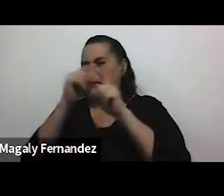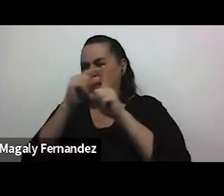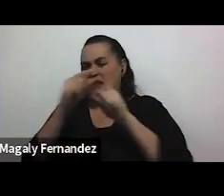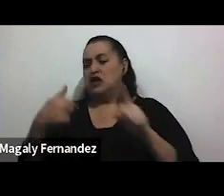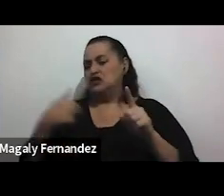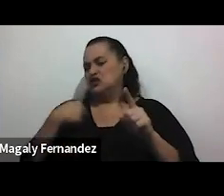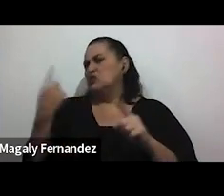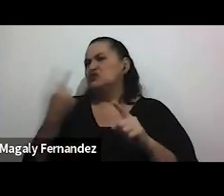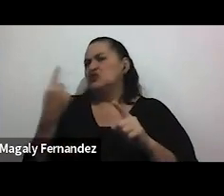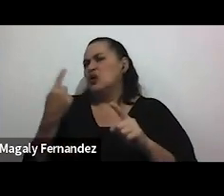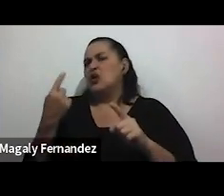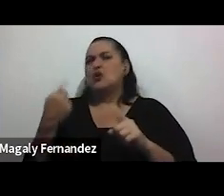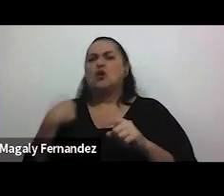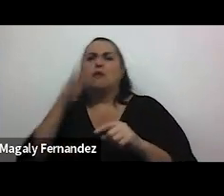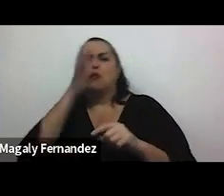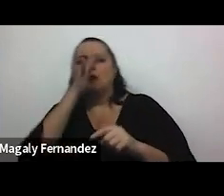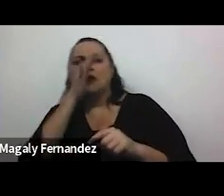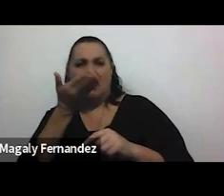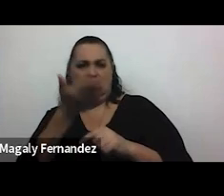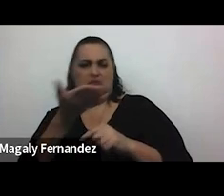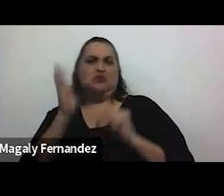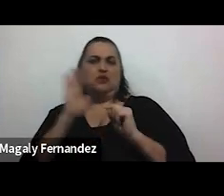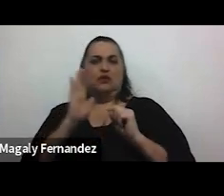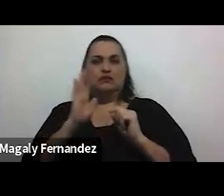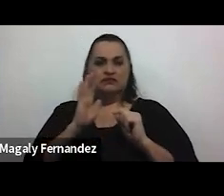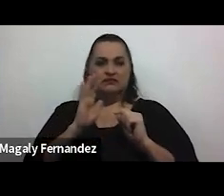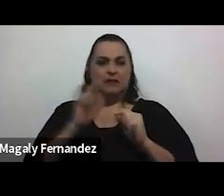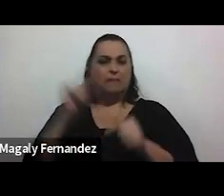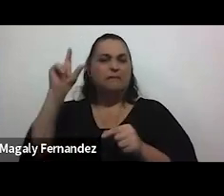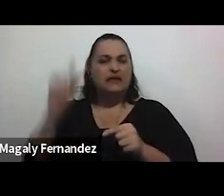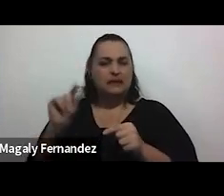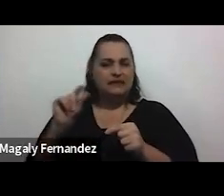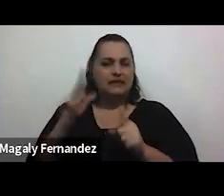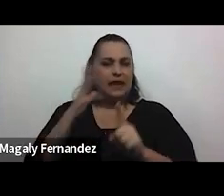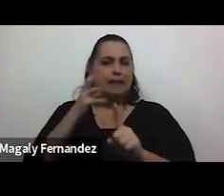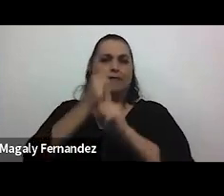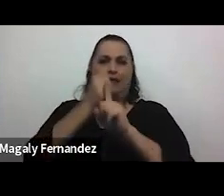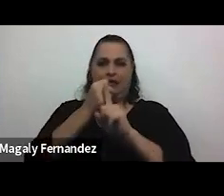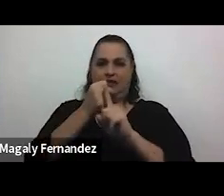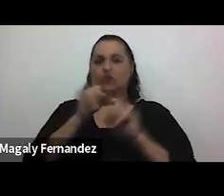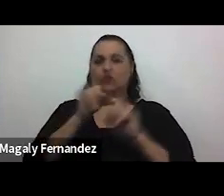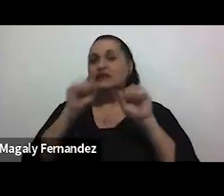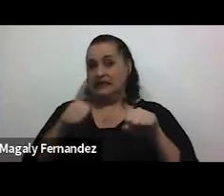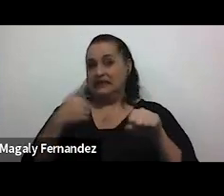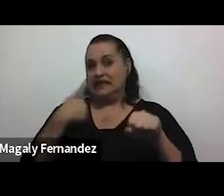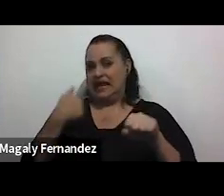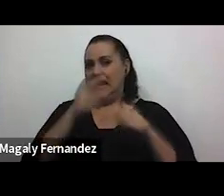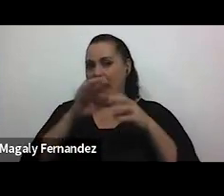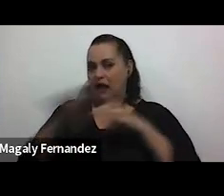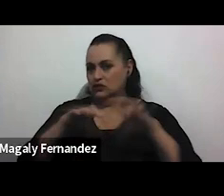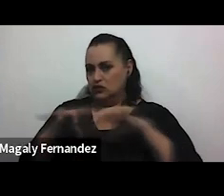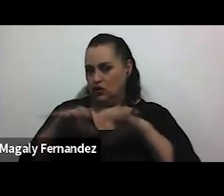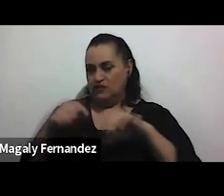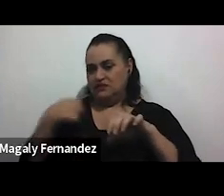solo estaba bromeando entonces se minimiza el impacto que puedan tener las acciones que yo estoy